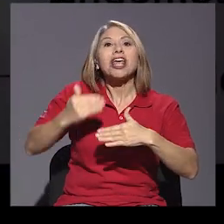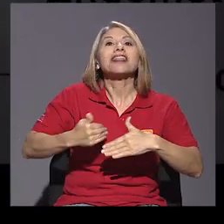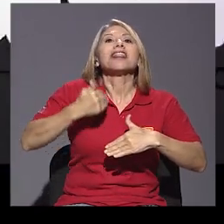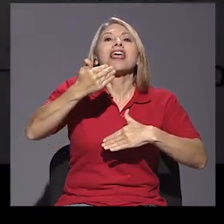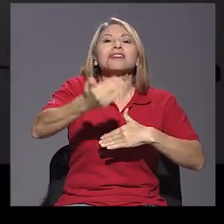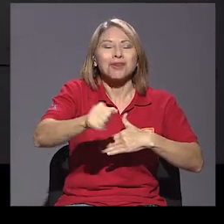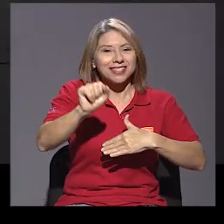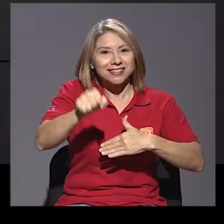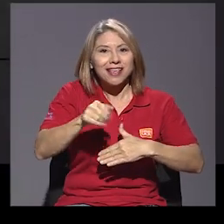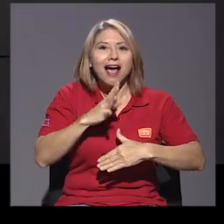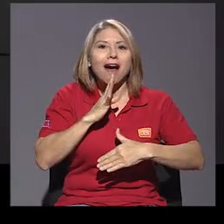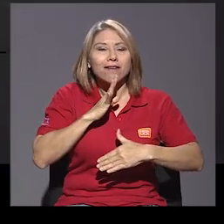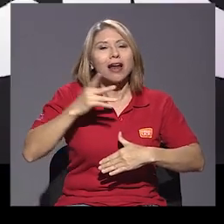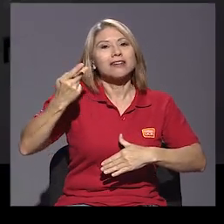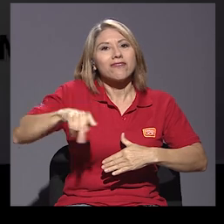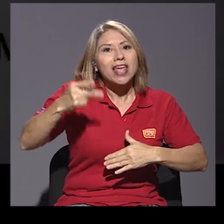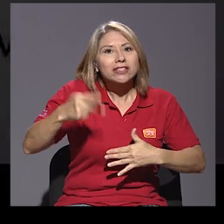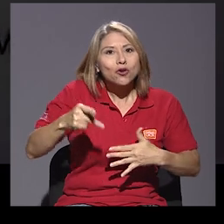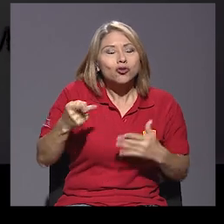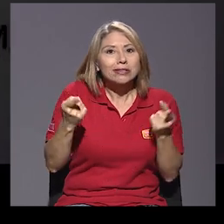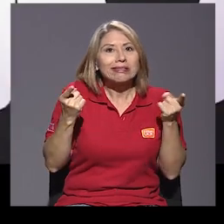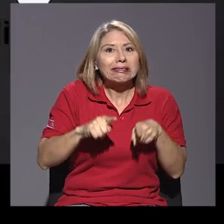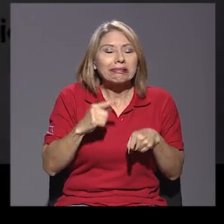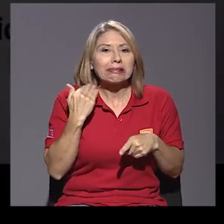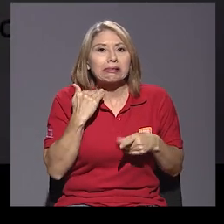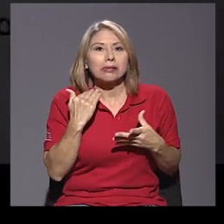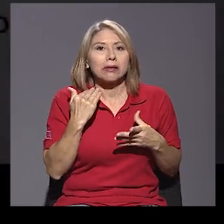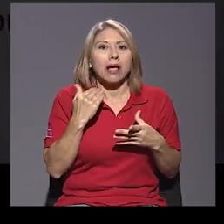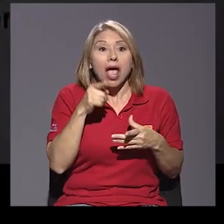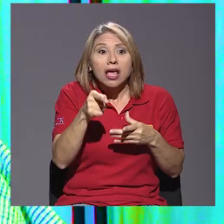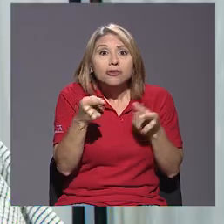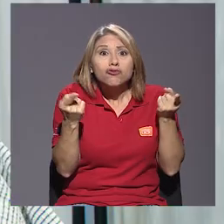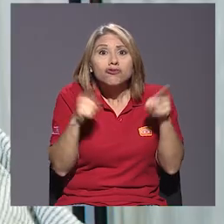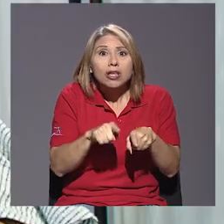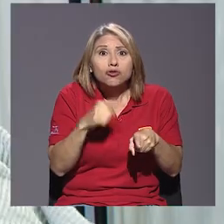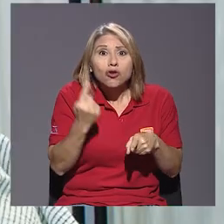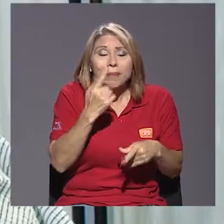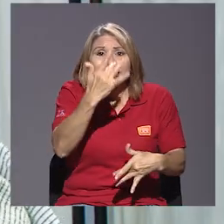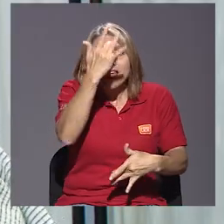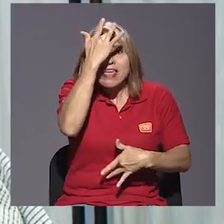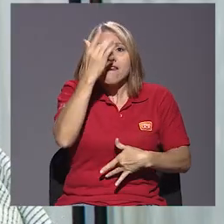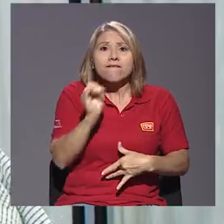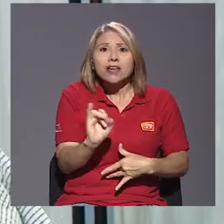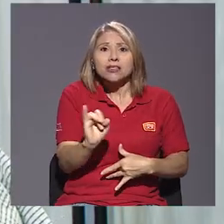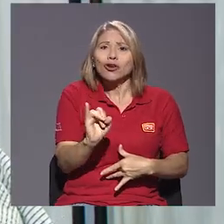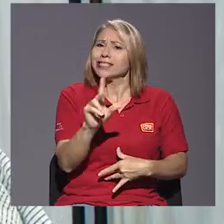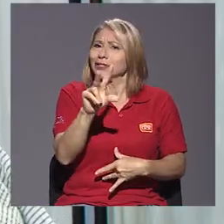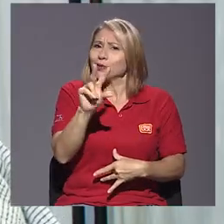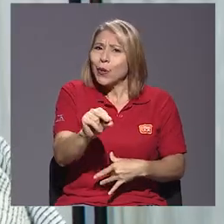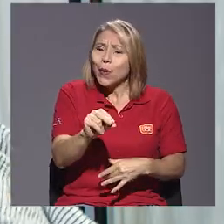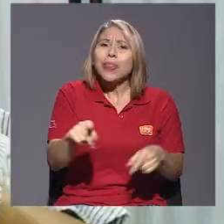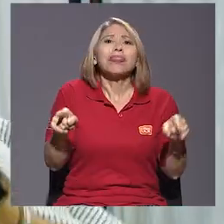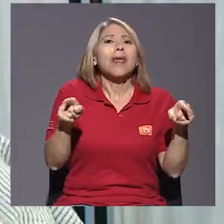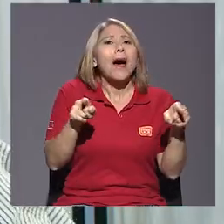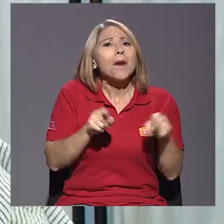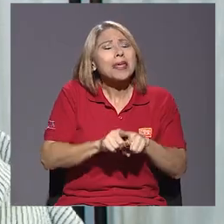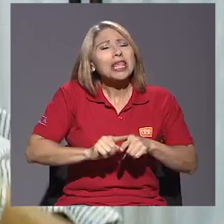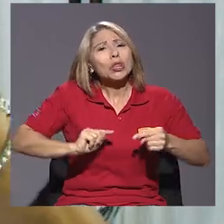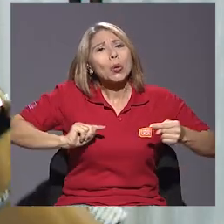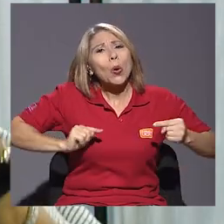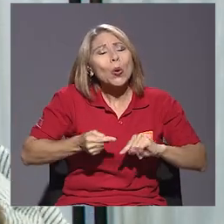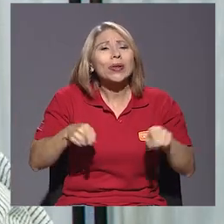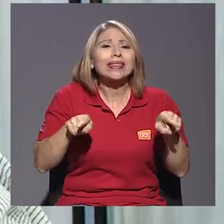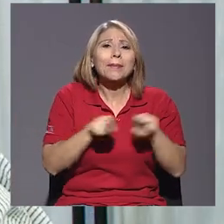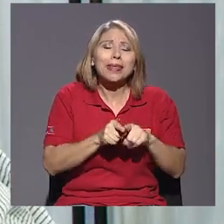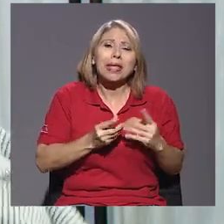necesitamos hablar de esos riesgos. Y dentro de esos riesgos no solo están las infecciones, vuelvo otra vez a repetirlo. Está el dolor,